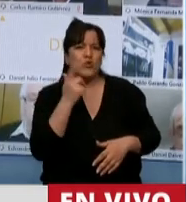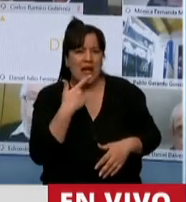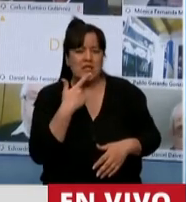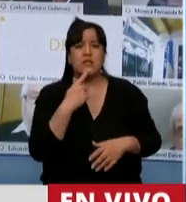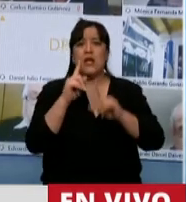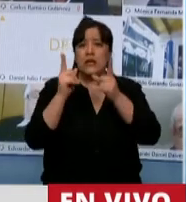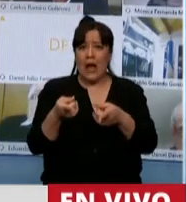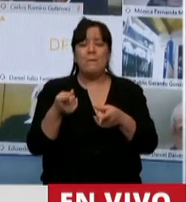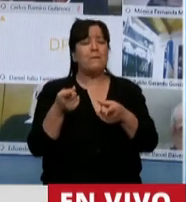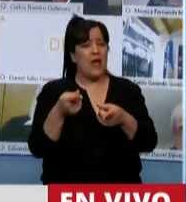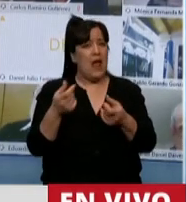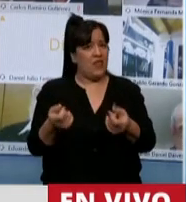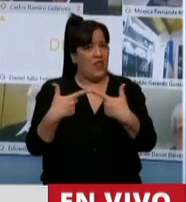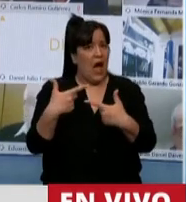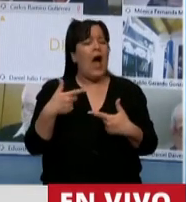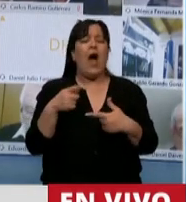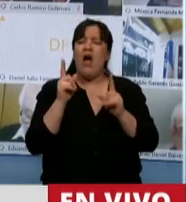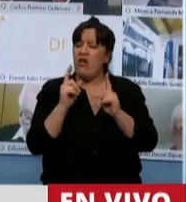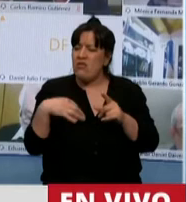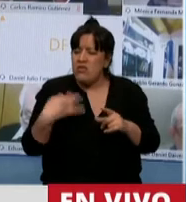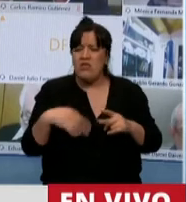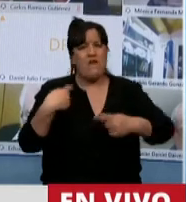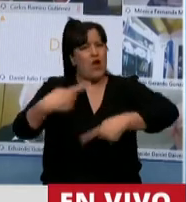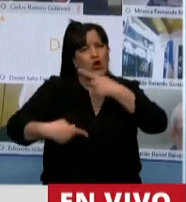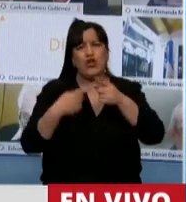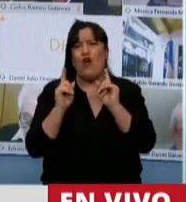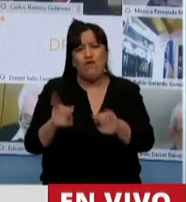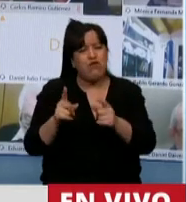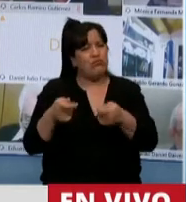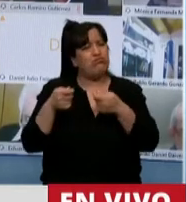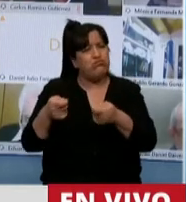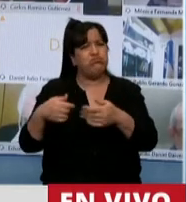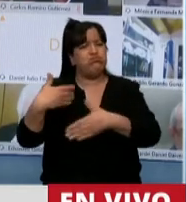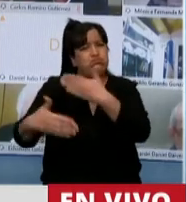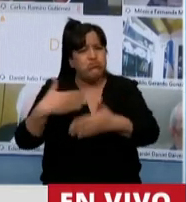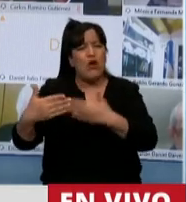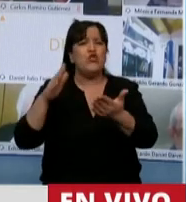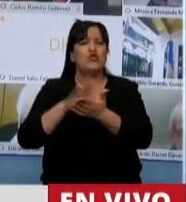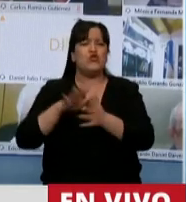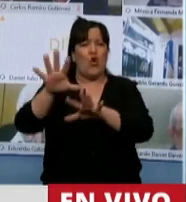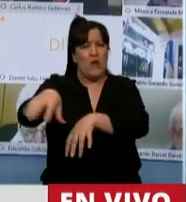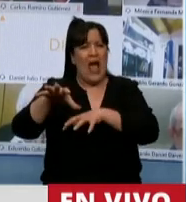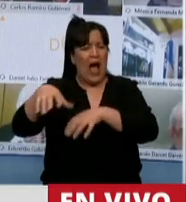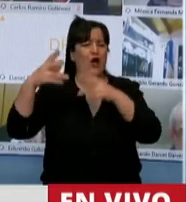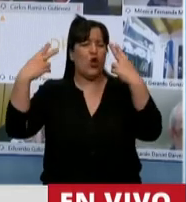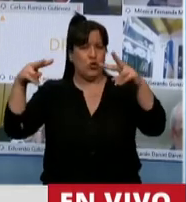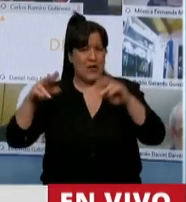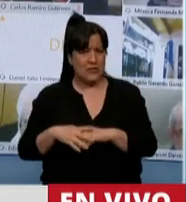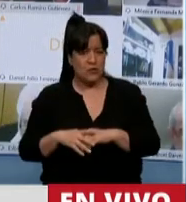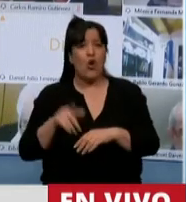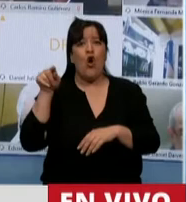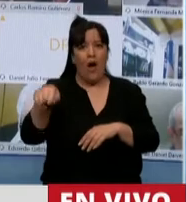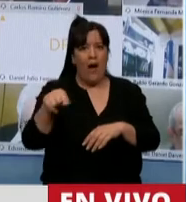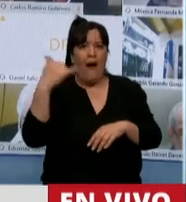alternativa que hay que seguir buceando, trabajando y estimulando que es el agroturismo de manera que aquí hay una